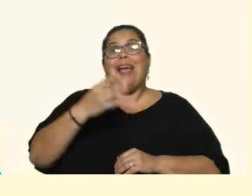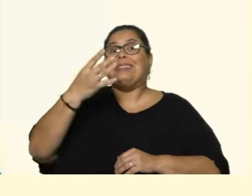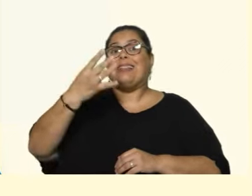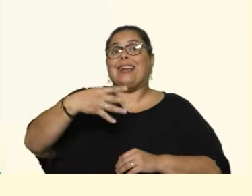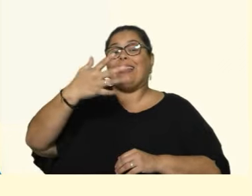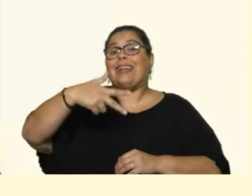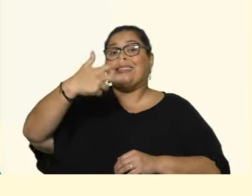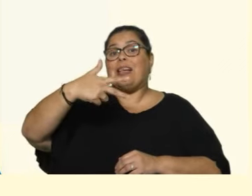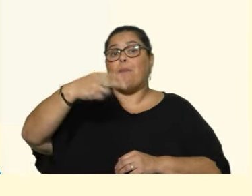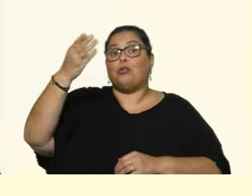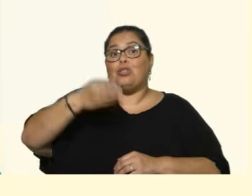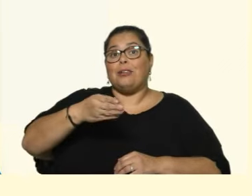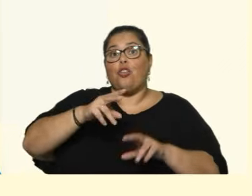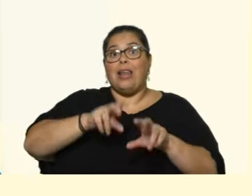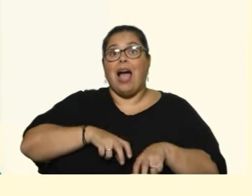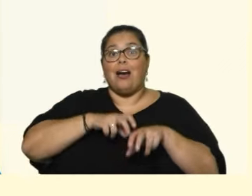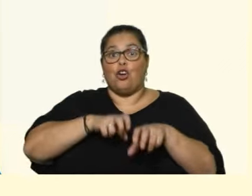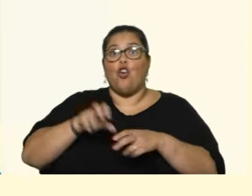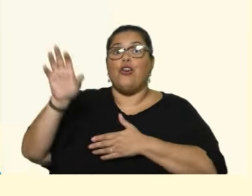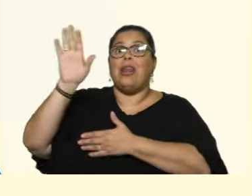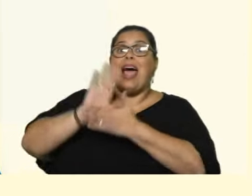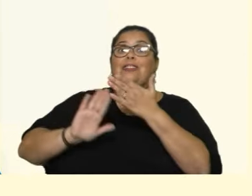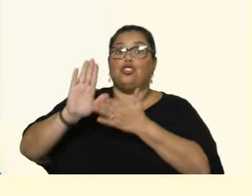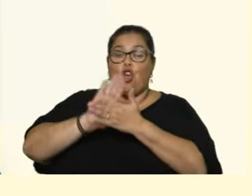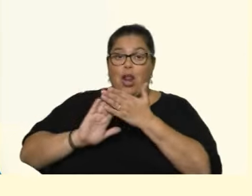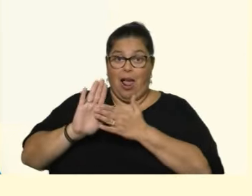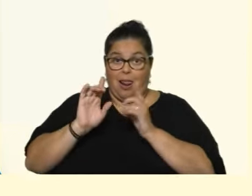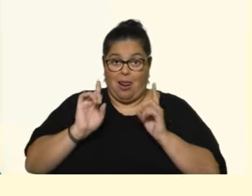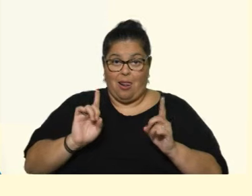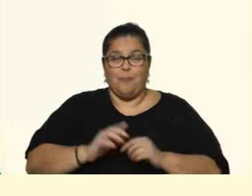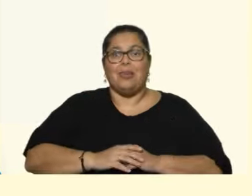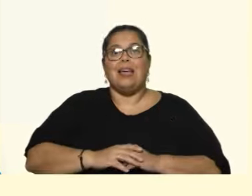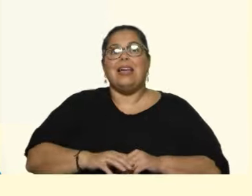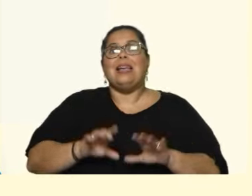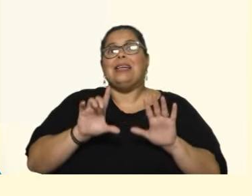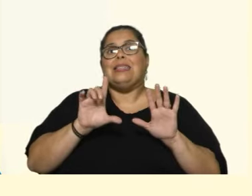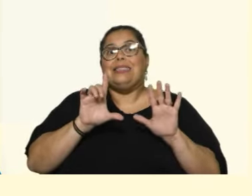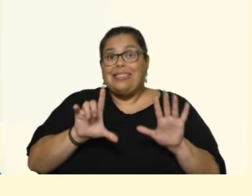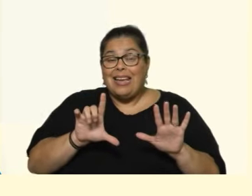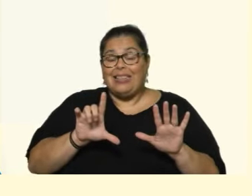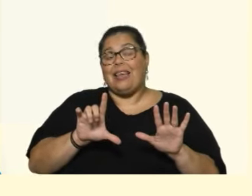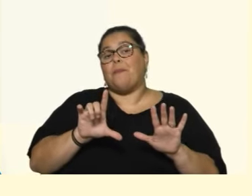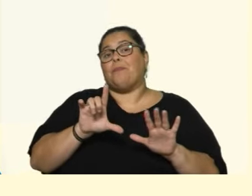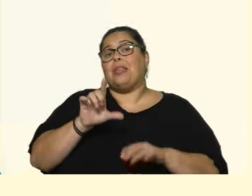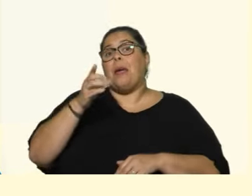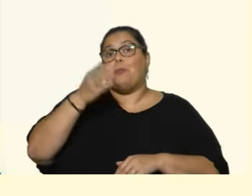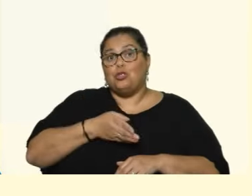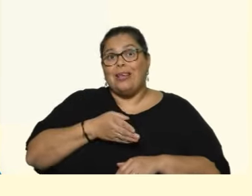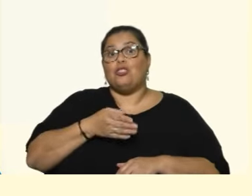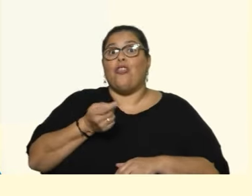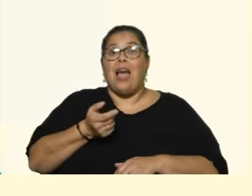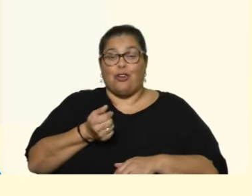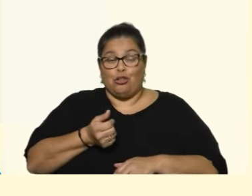% del agro a nivel nacional del país. Es casi 7 de cada 10 puntos en el arroz. Es el 58